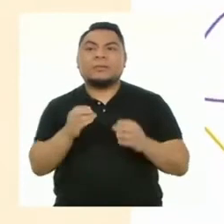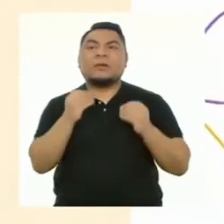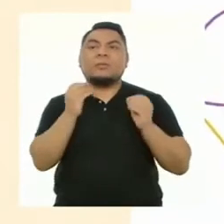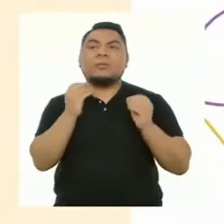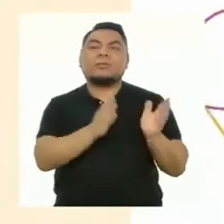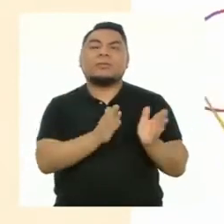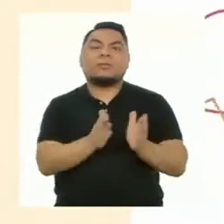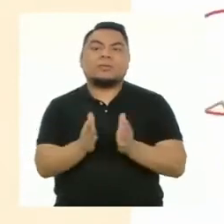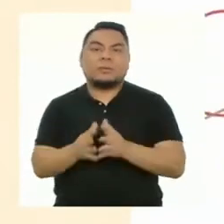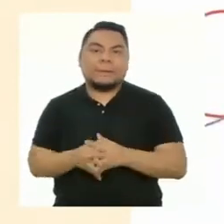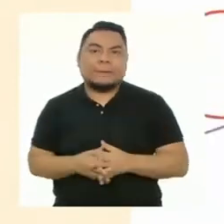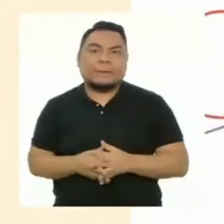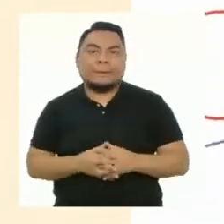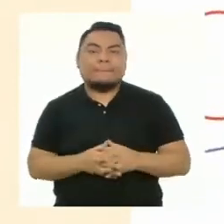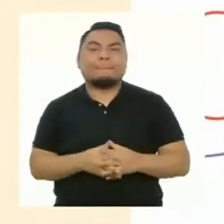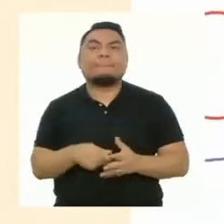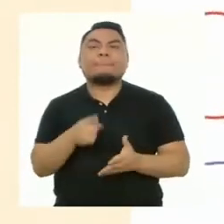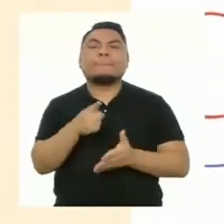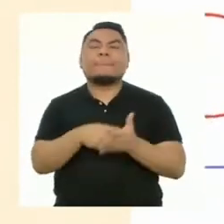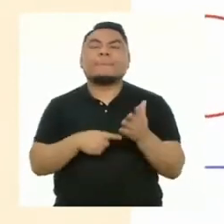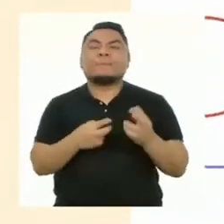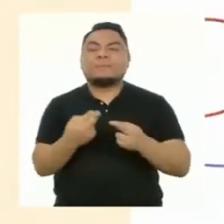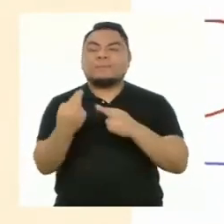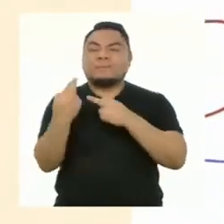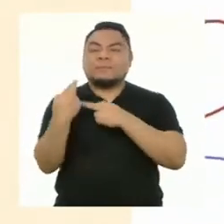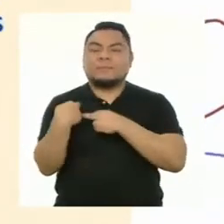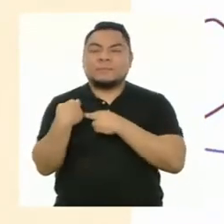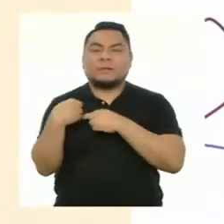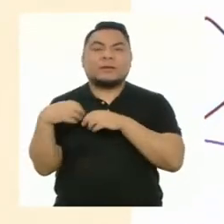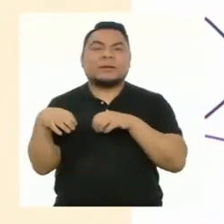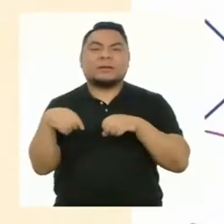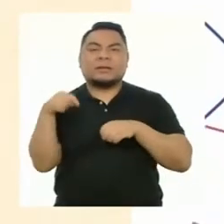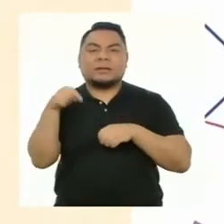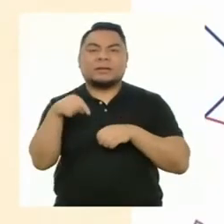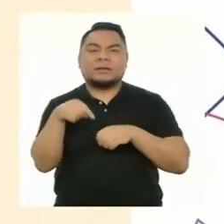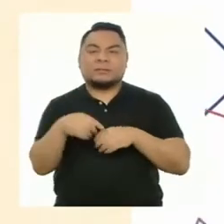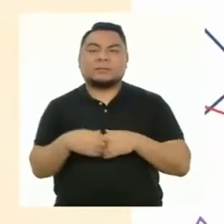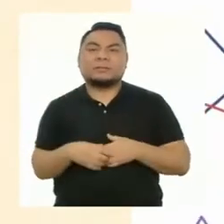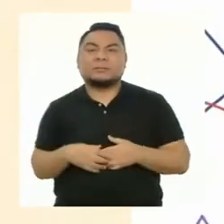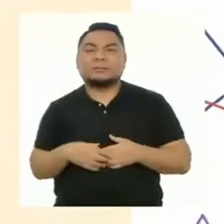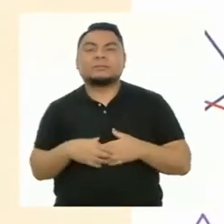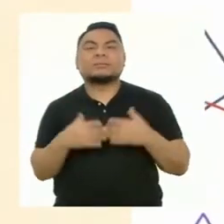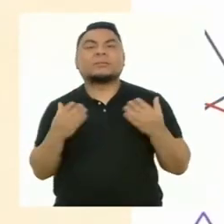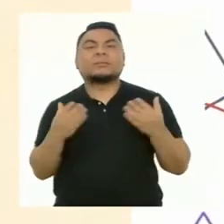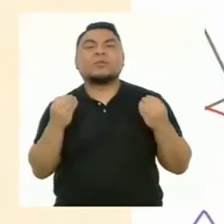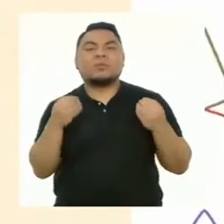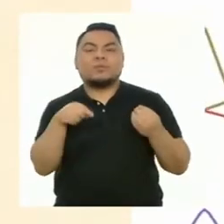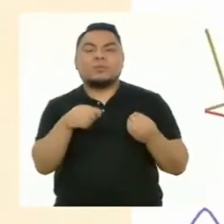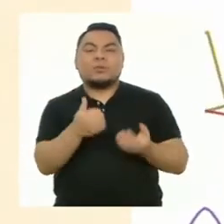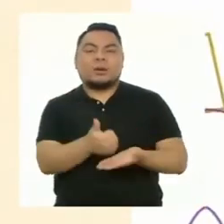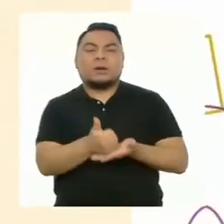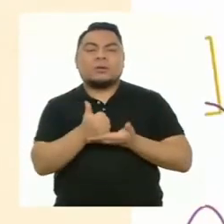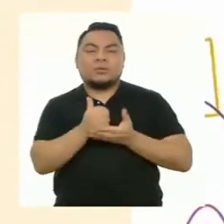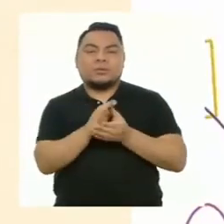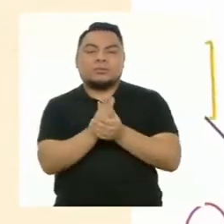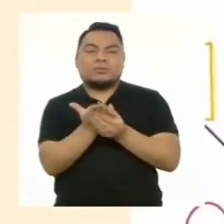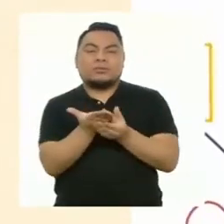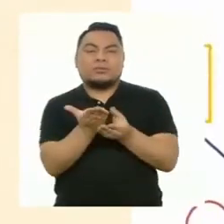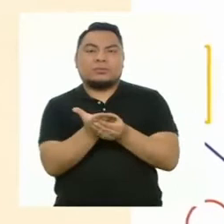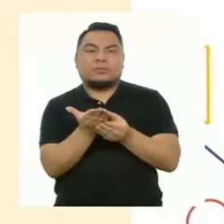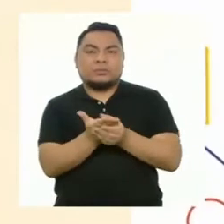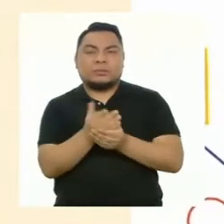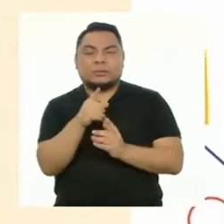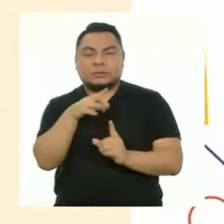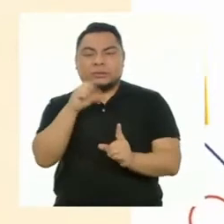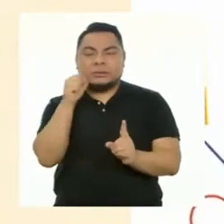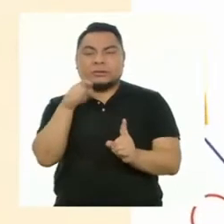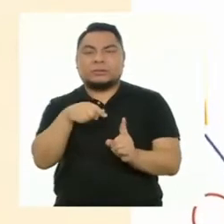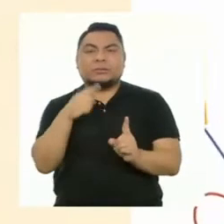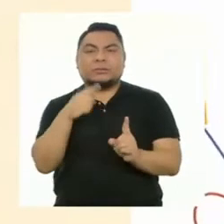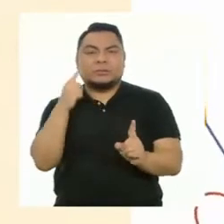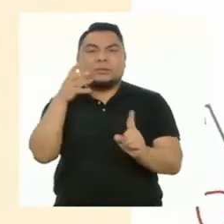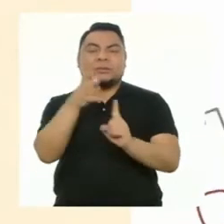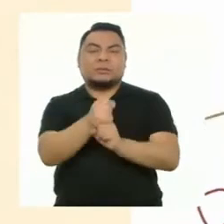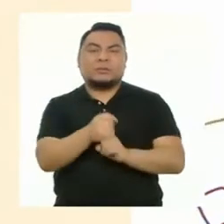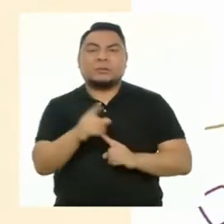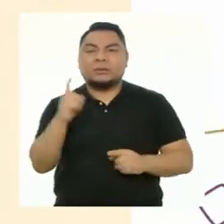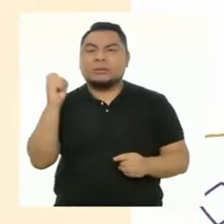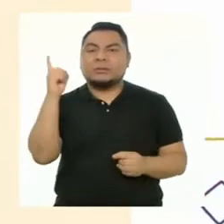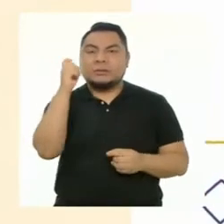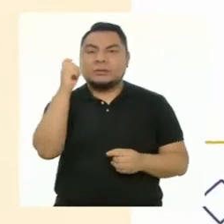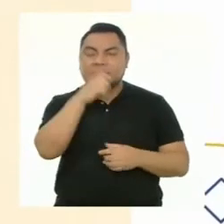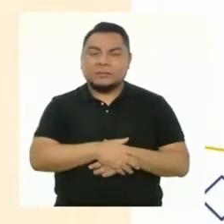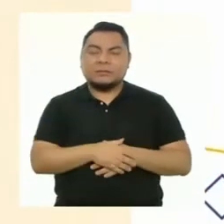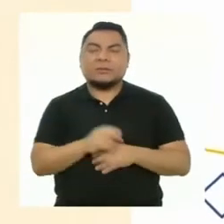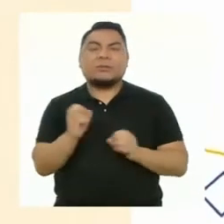estructurado? ¿Qué función tiene? ¿Cómo nos ayuda el portafolio a identificar nuestros logros,